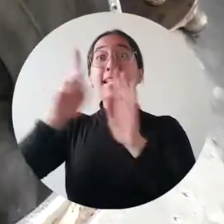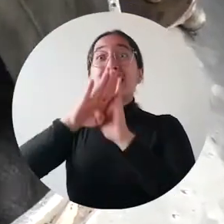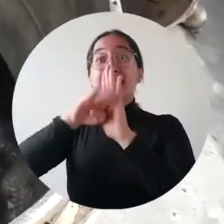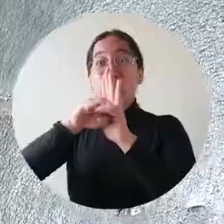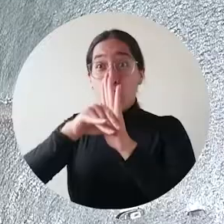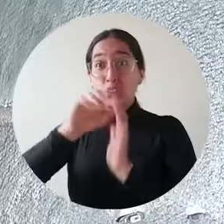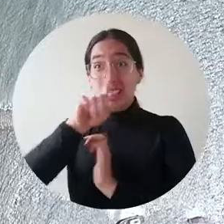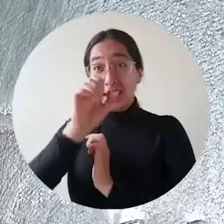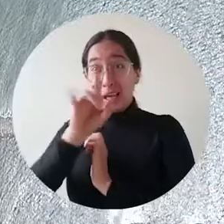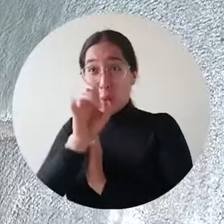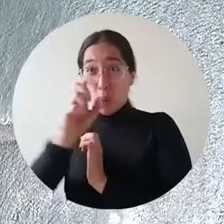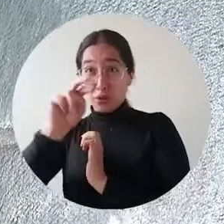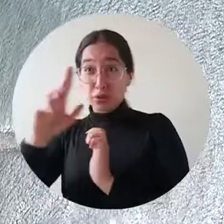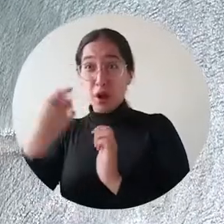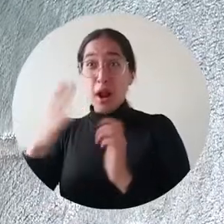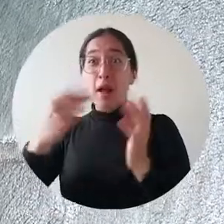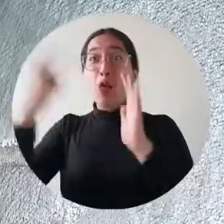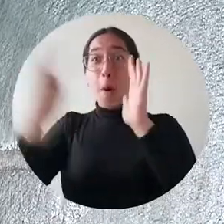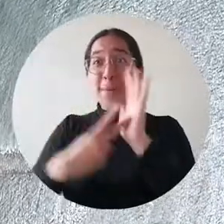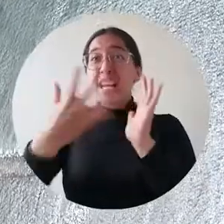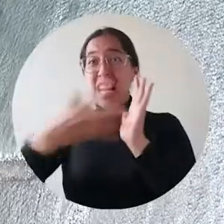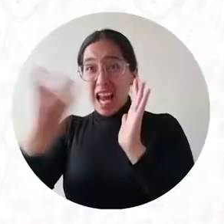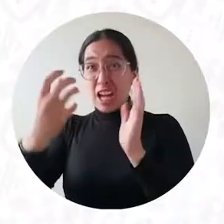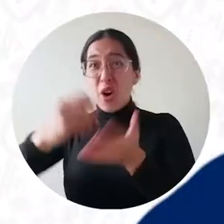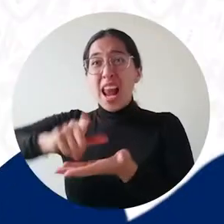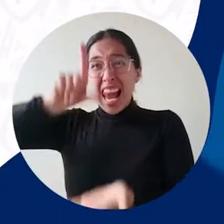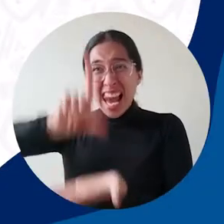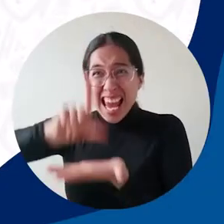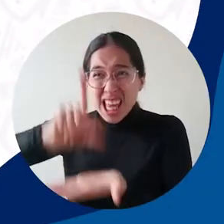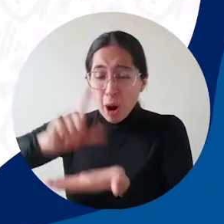segundo que necesitan los más de 500.000 habitantes.